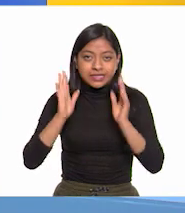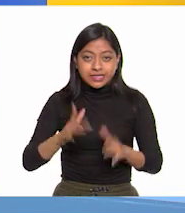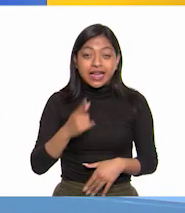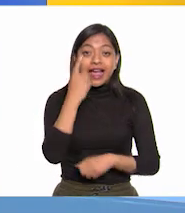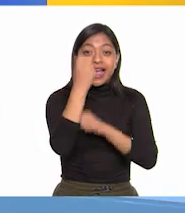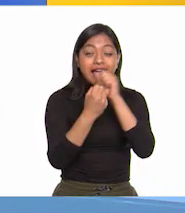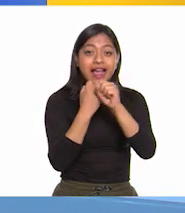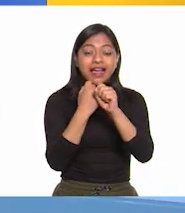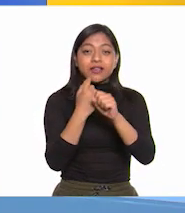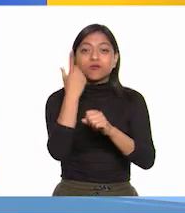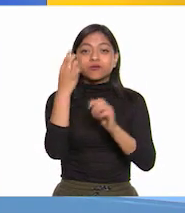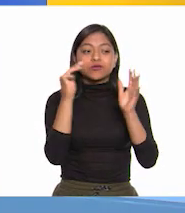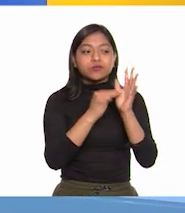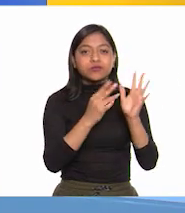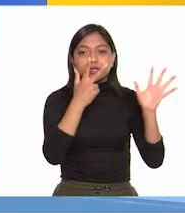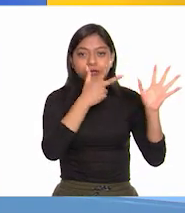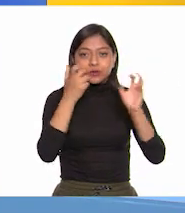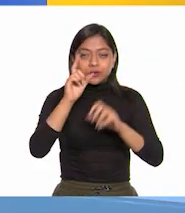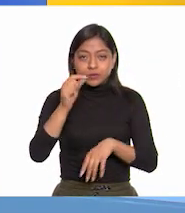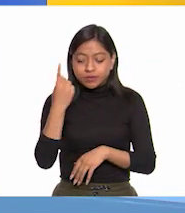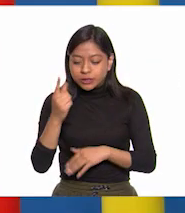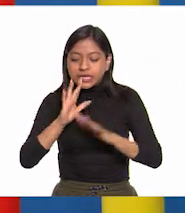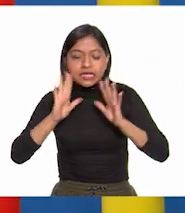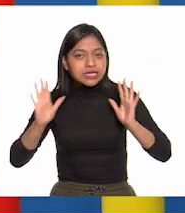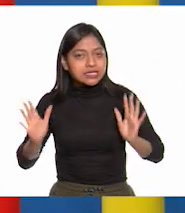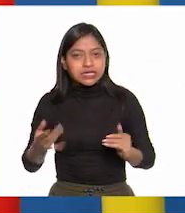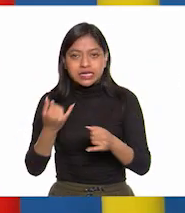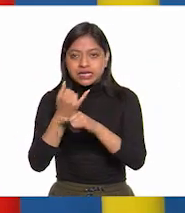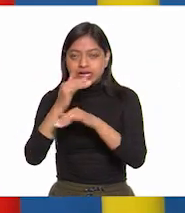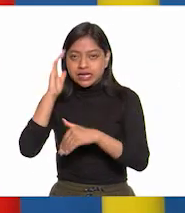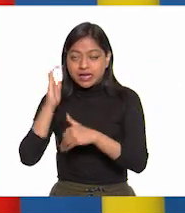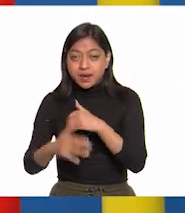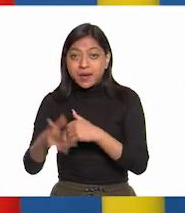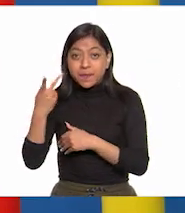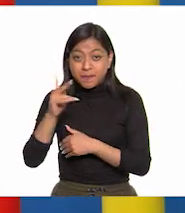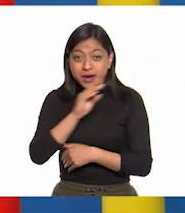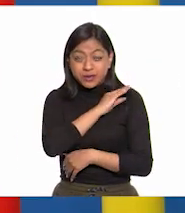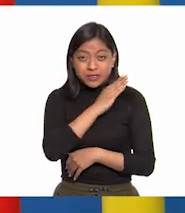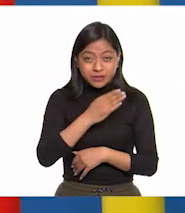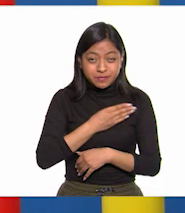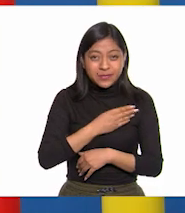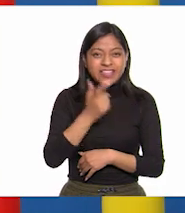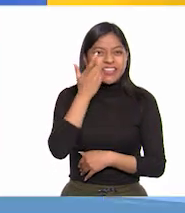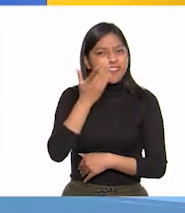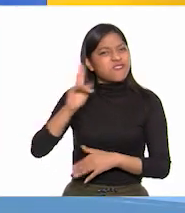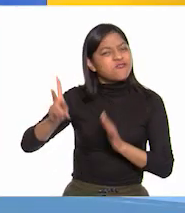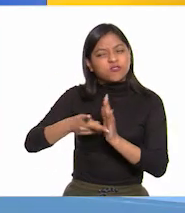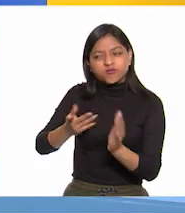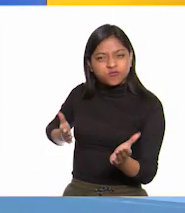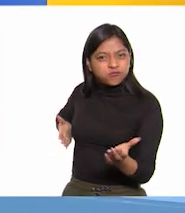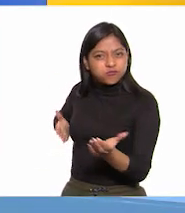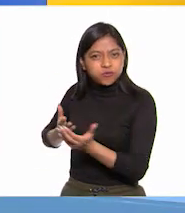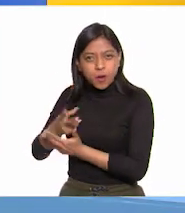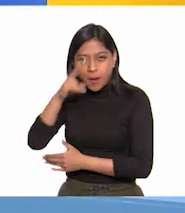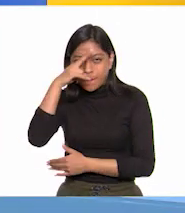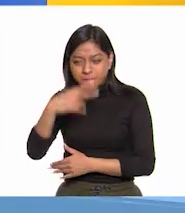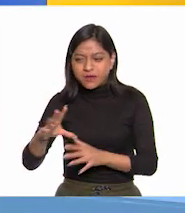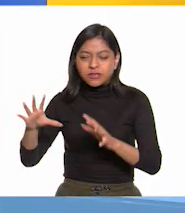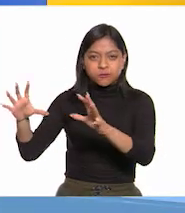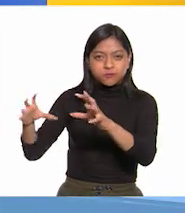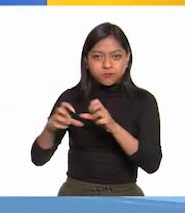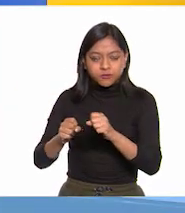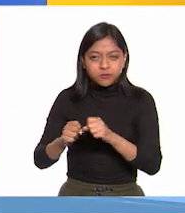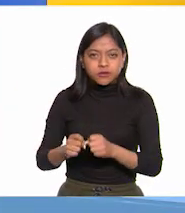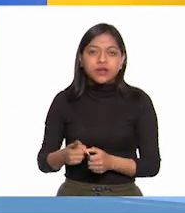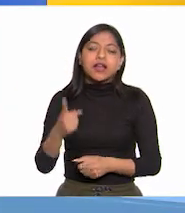1821 como el fin del movimiento. Sin embargo, España intentó reconquistar en algunas ocasiones, por